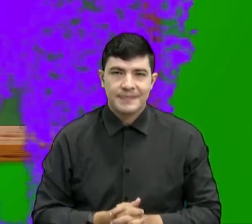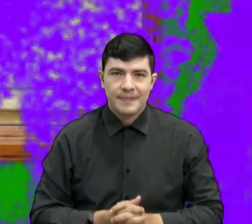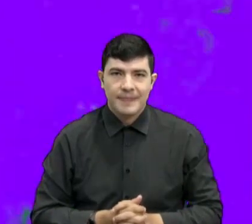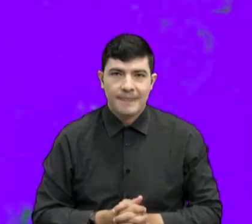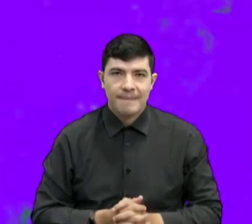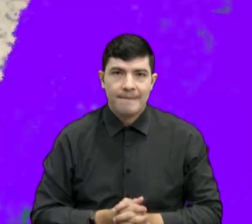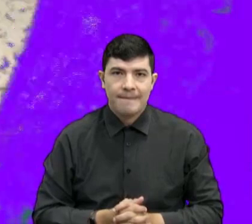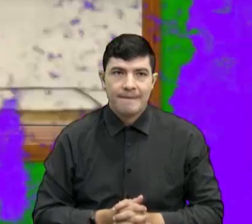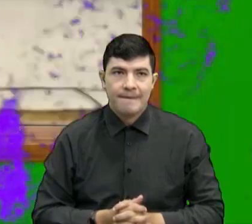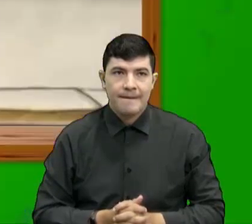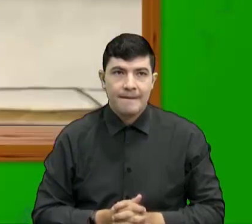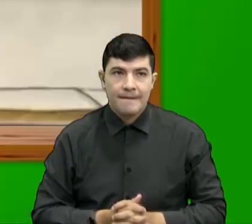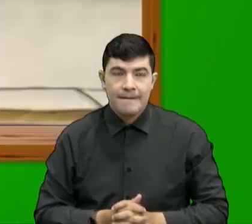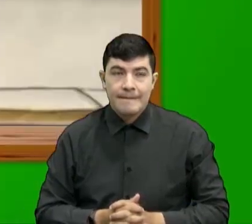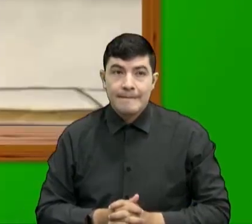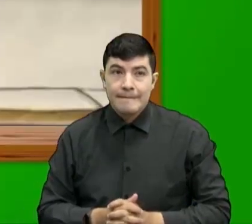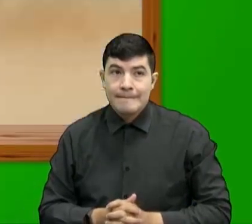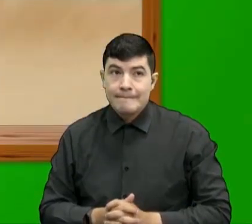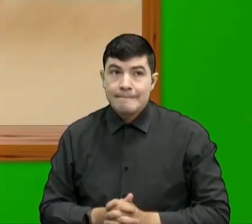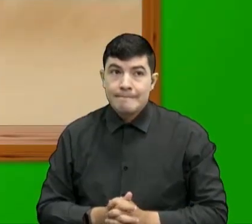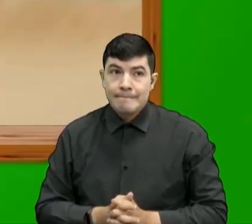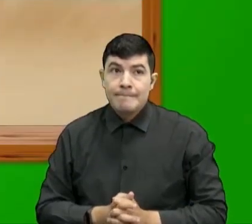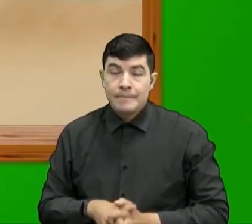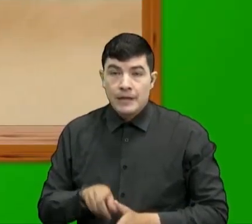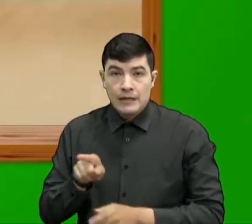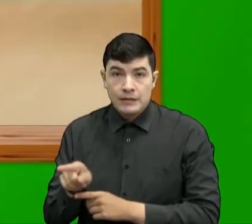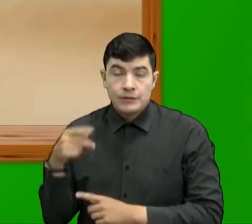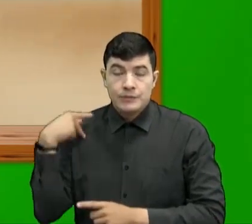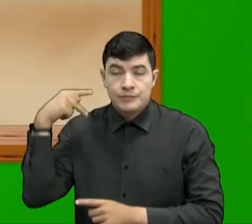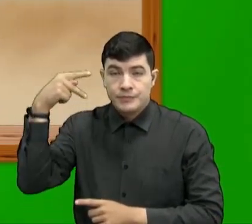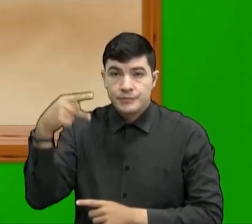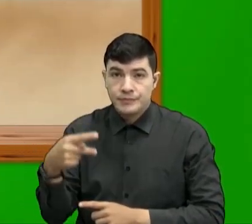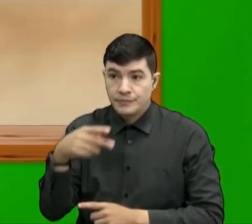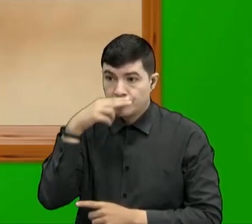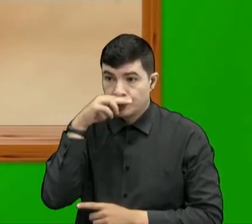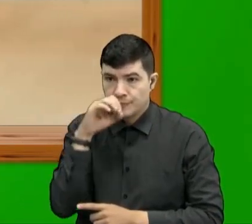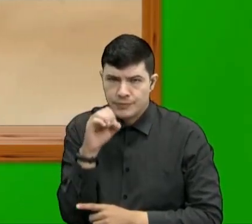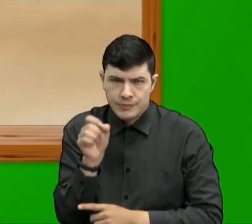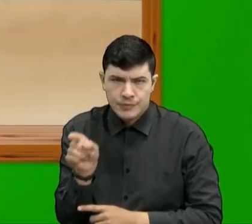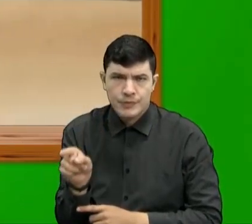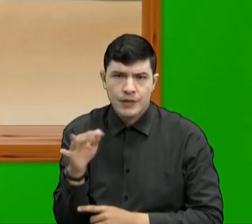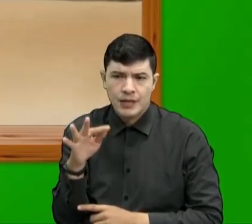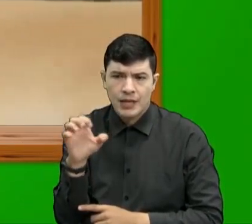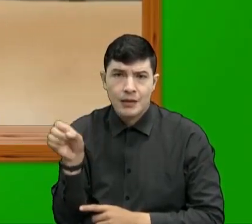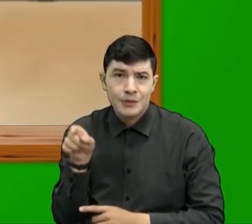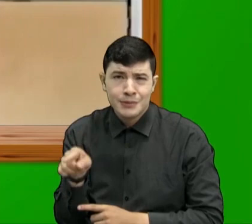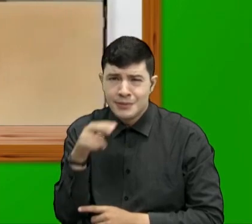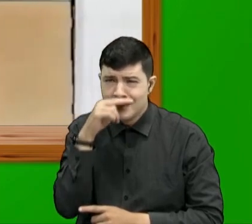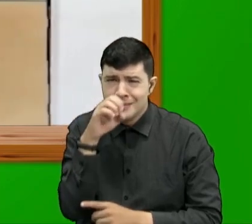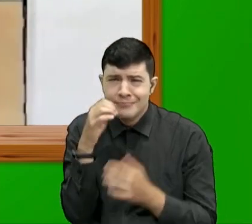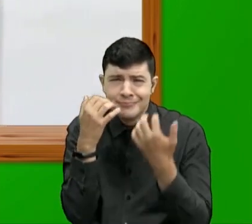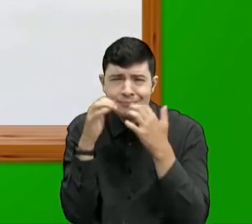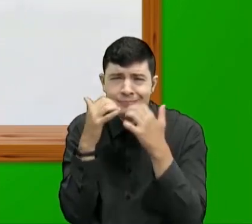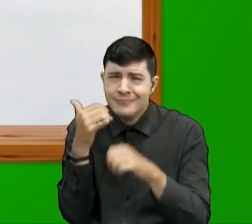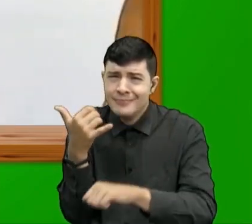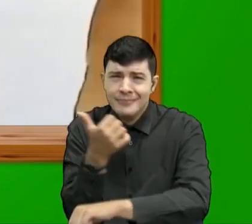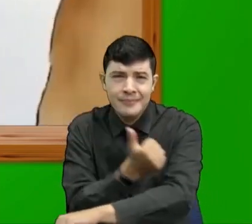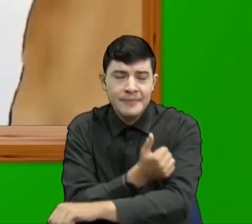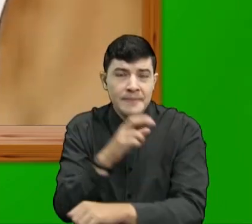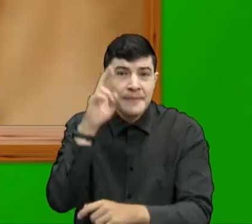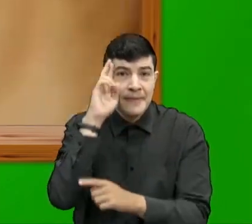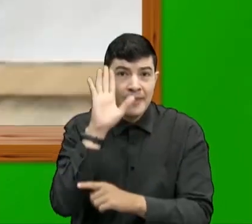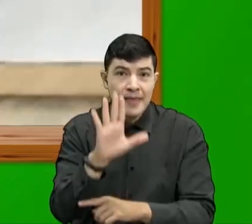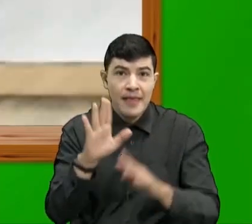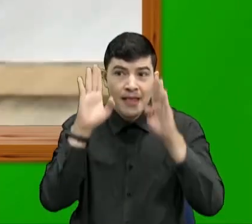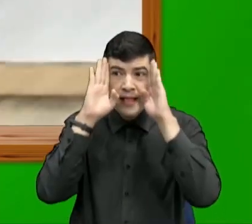Esta es la historia de un niño llamado Teo y le tiene mucho miedo a las vacunas. Ponle mucha atención